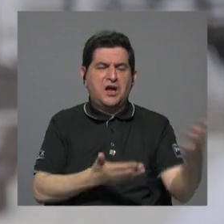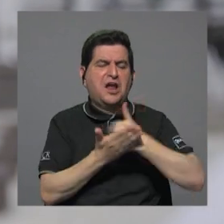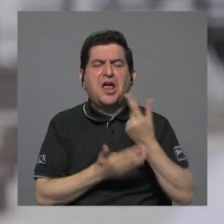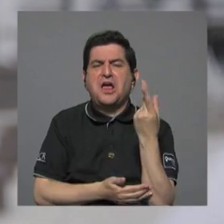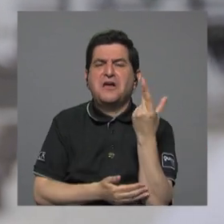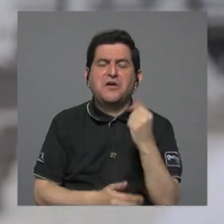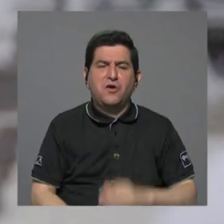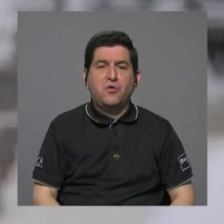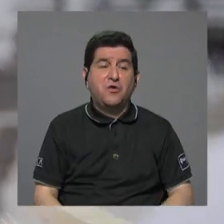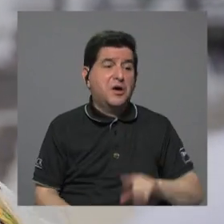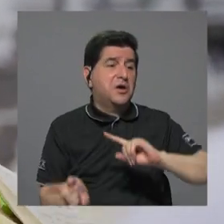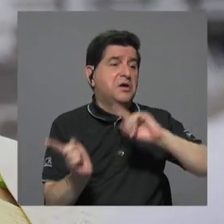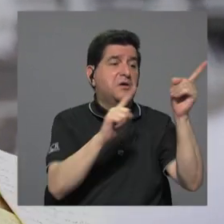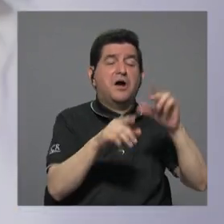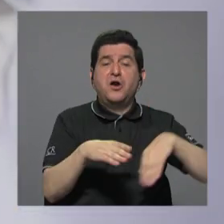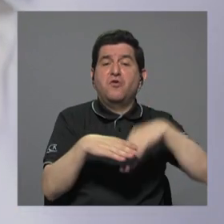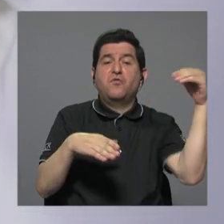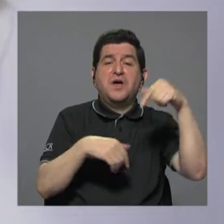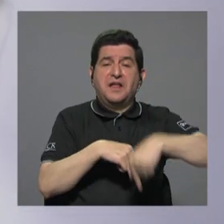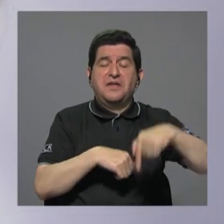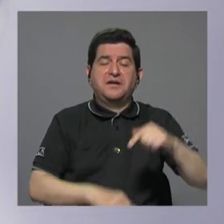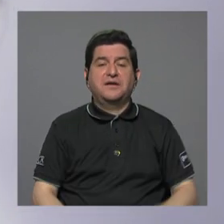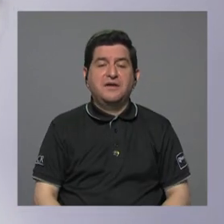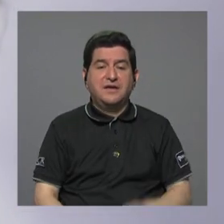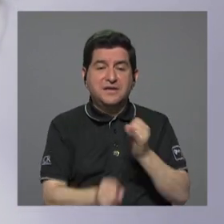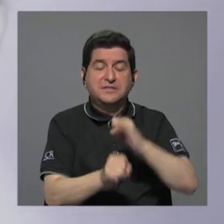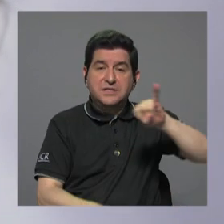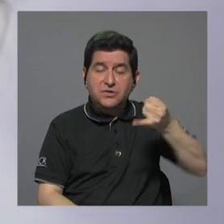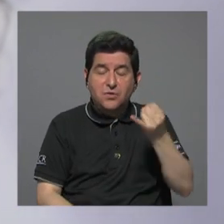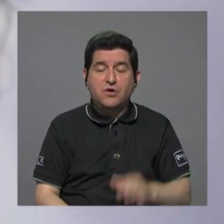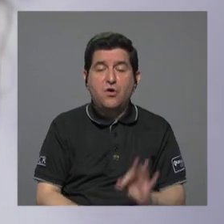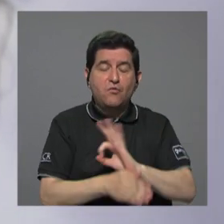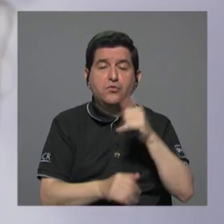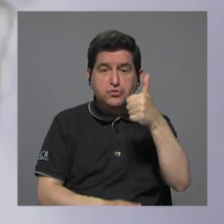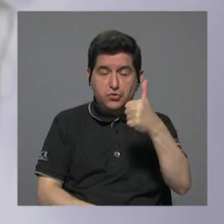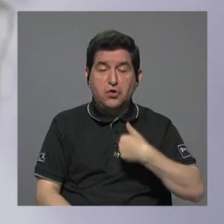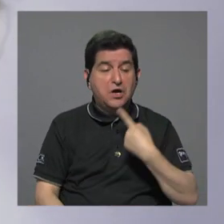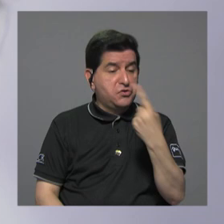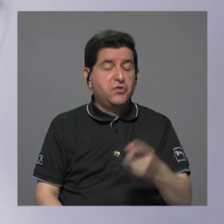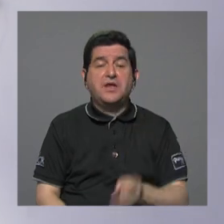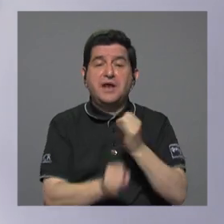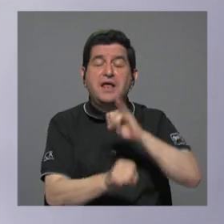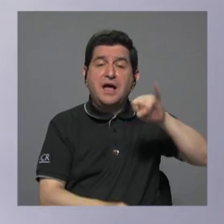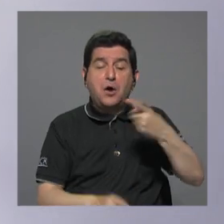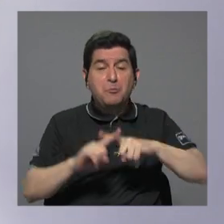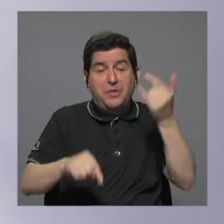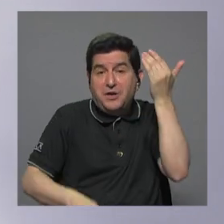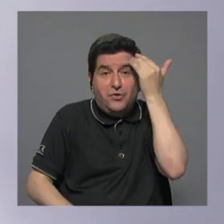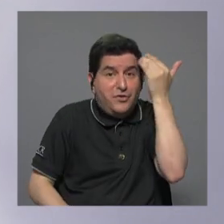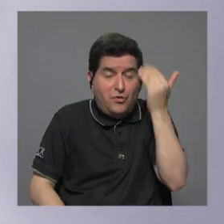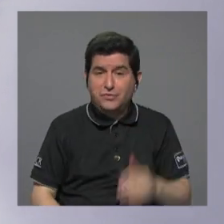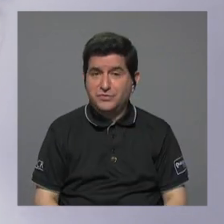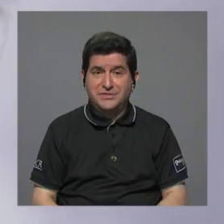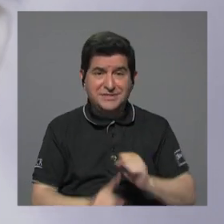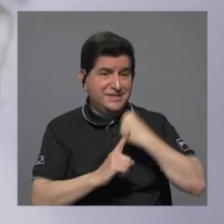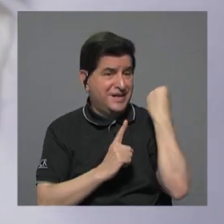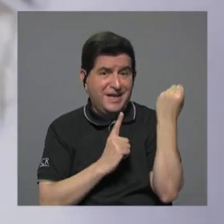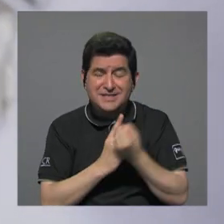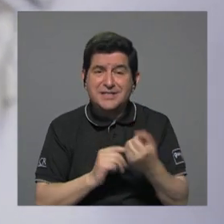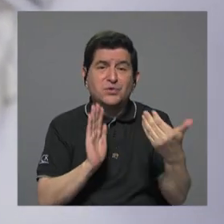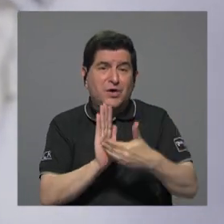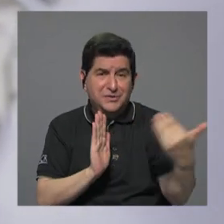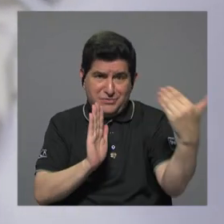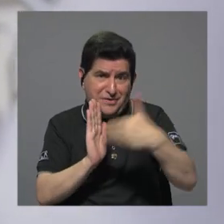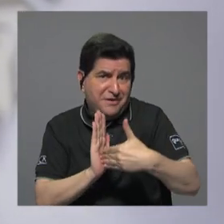para llevárselo fuera de aquí si UpDeva está funcionando bien yo diría que UpDeva pero no sé si es que está teniendo situaciones que están